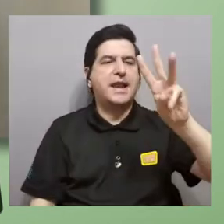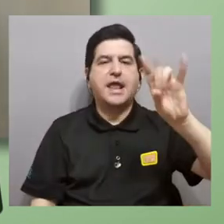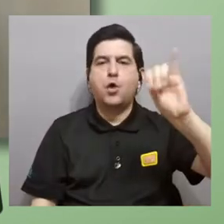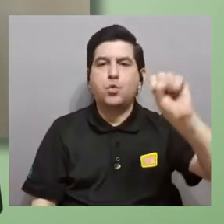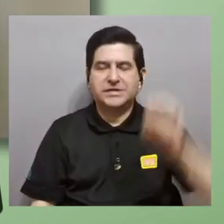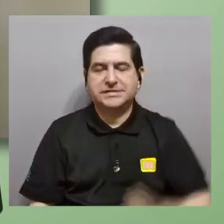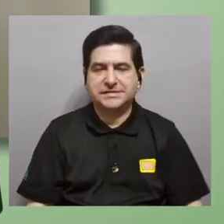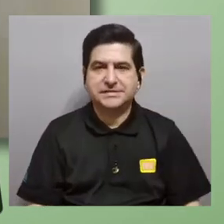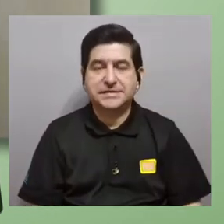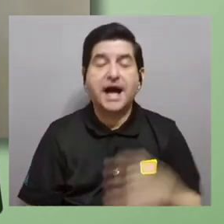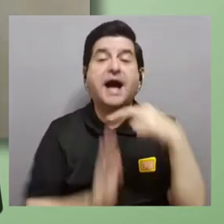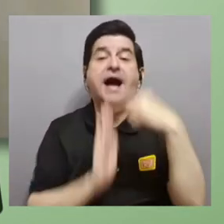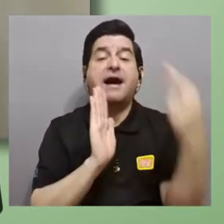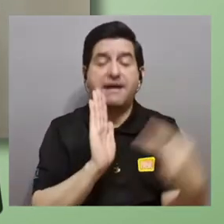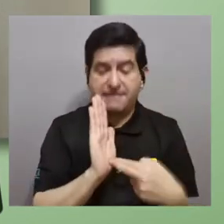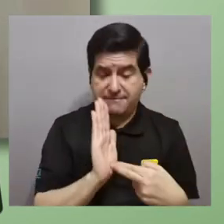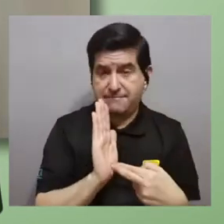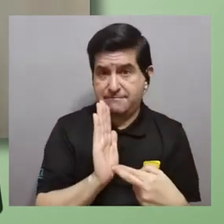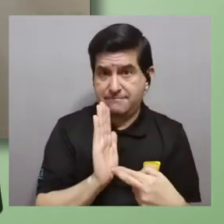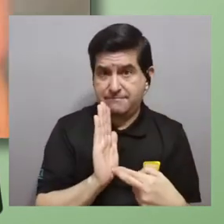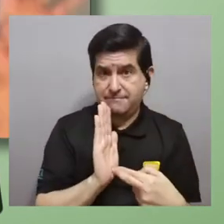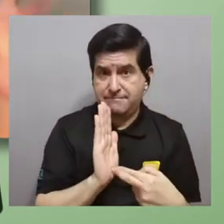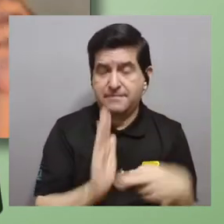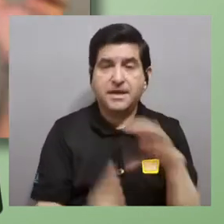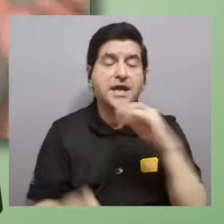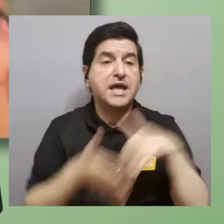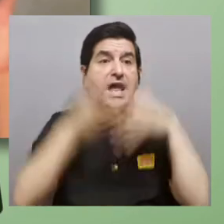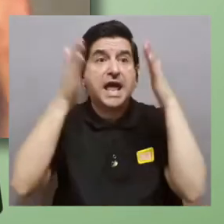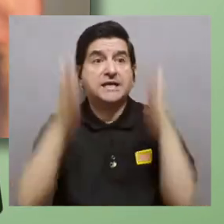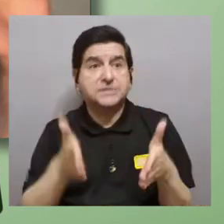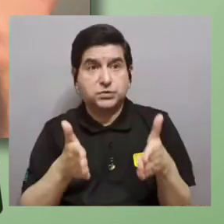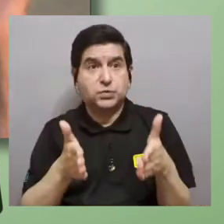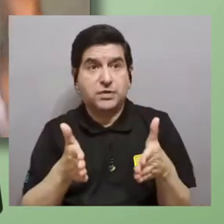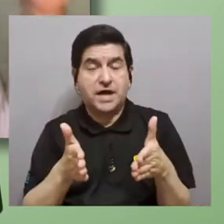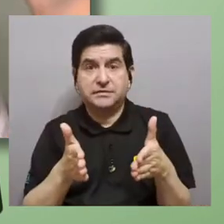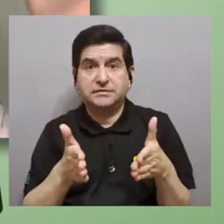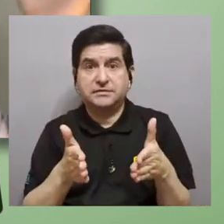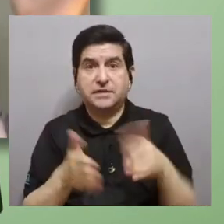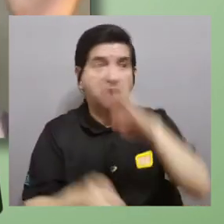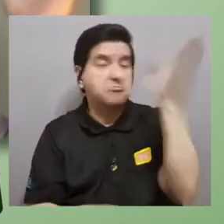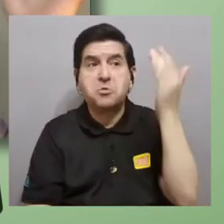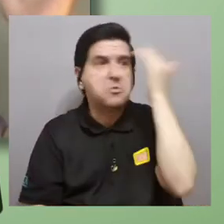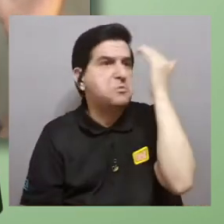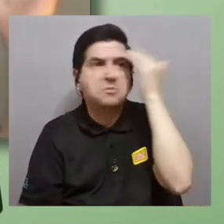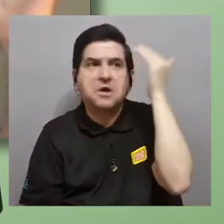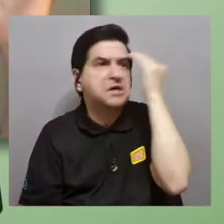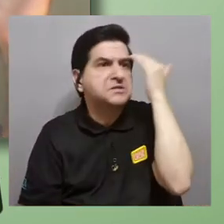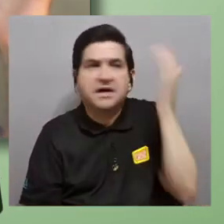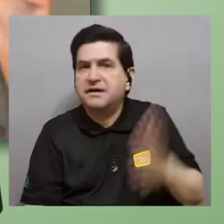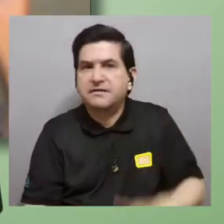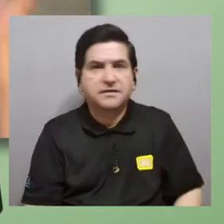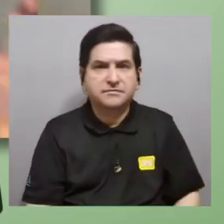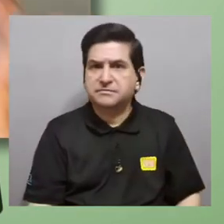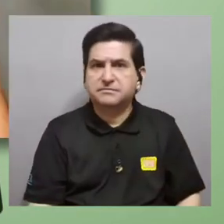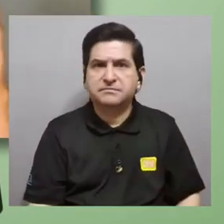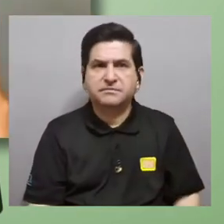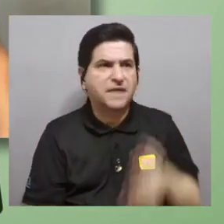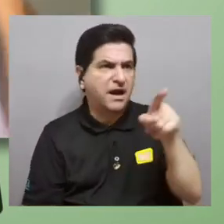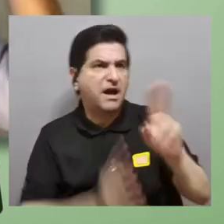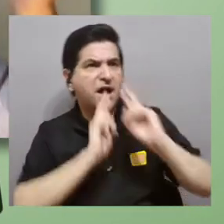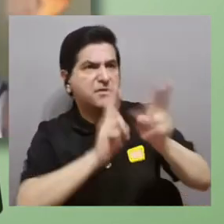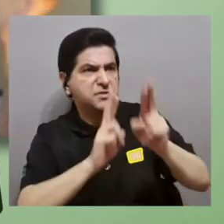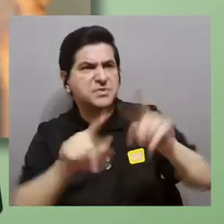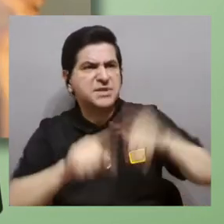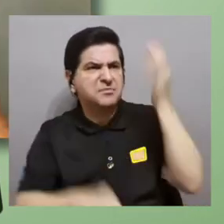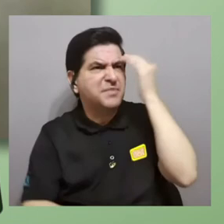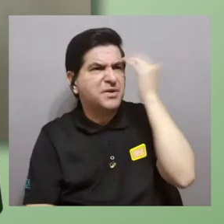presentan reglas y los estudiantes nunca saben qué le damos la respuesta y